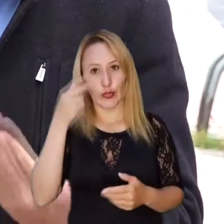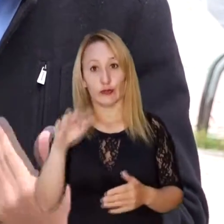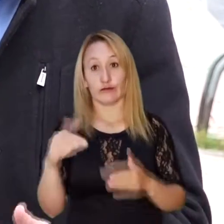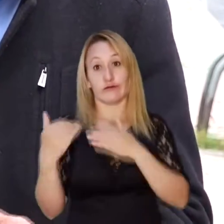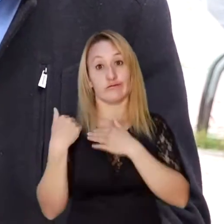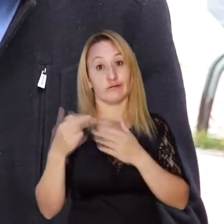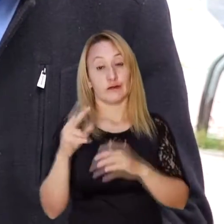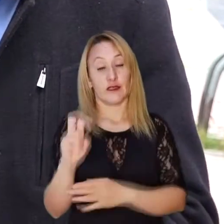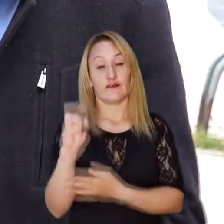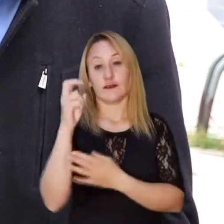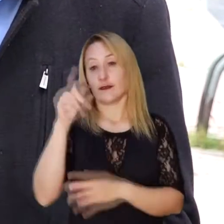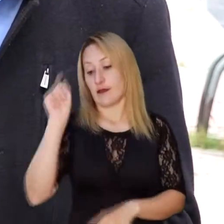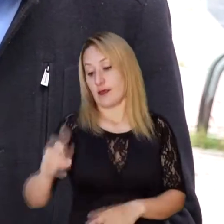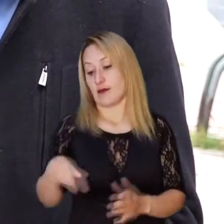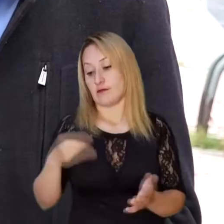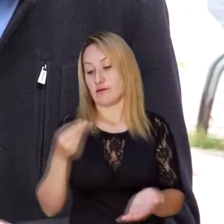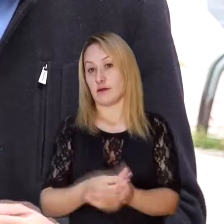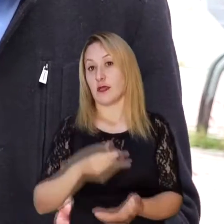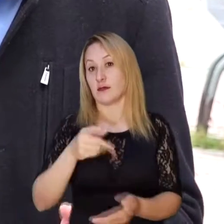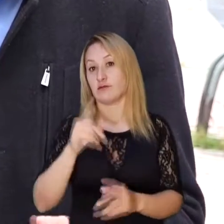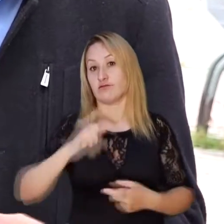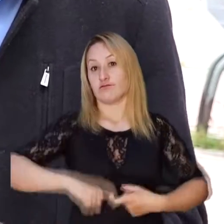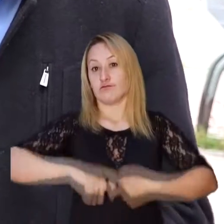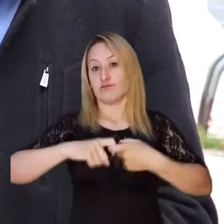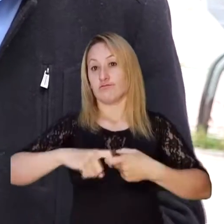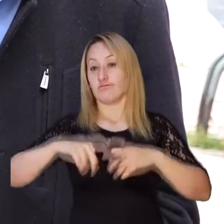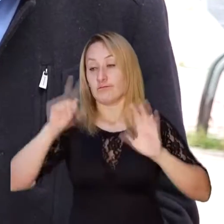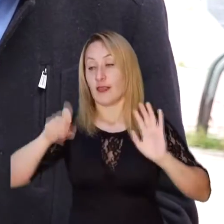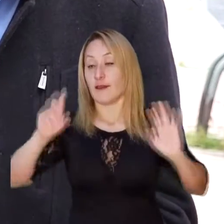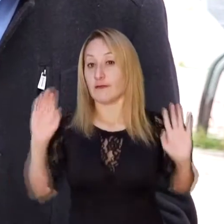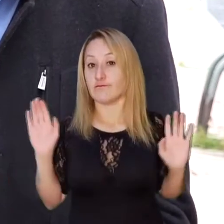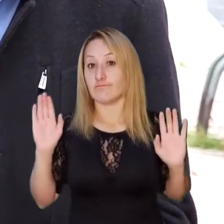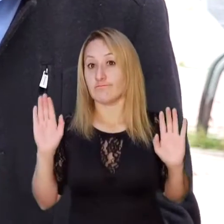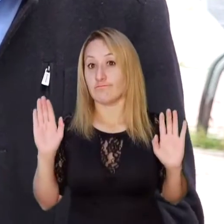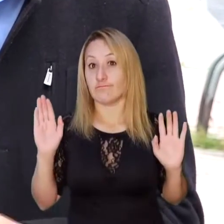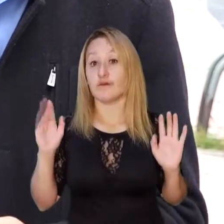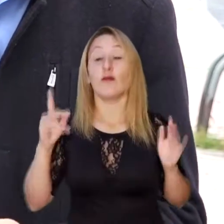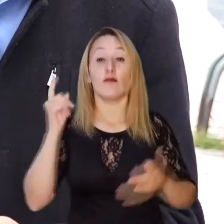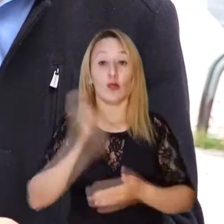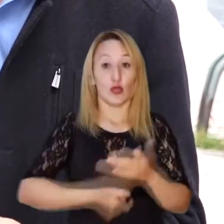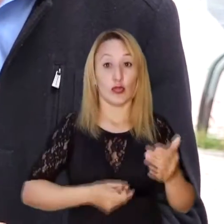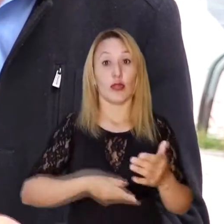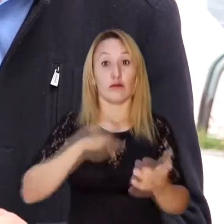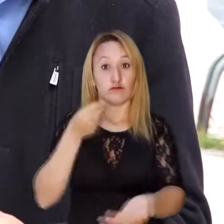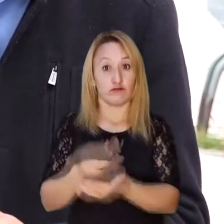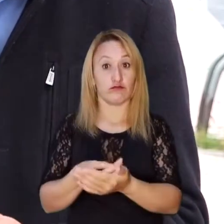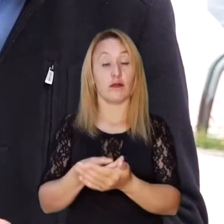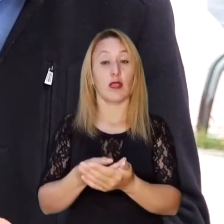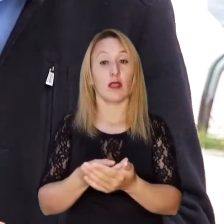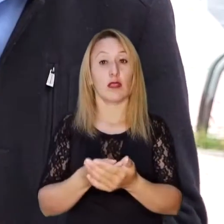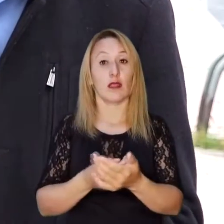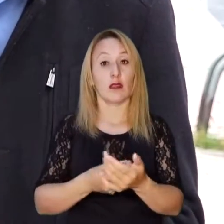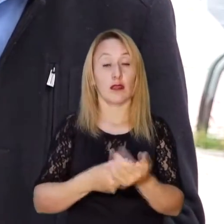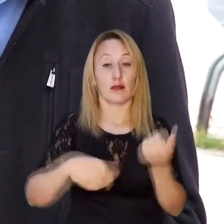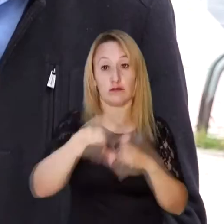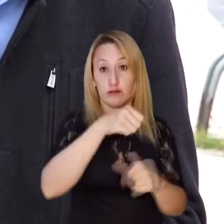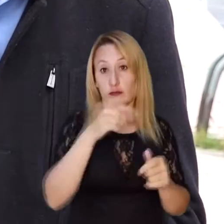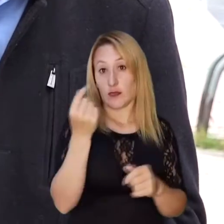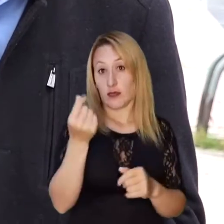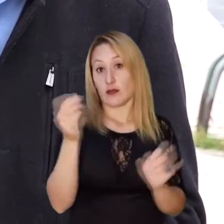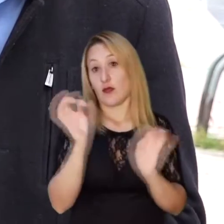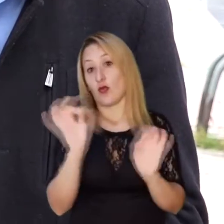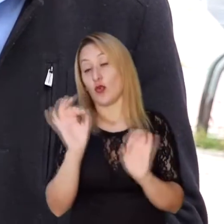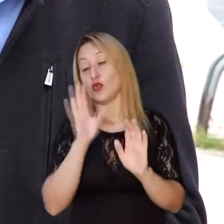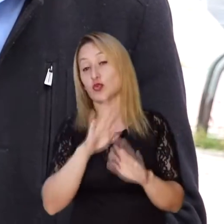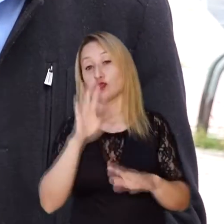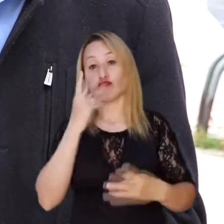los responsables fiscales de eso pues paguen las respectivas sanciones que corresponden, ¿no? O devolviendo el dinero o pues si hay sanción punitiva